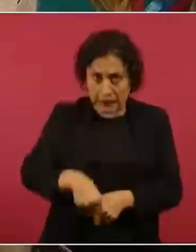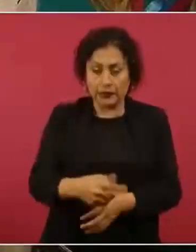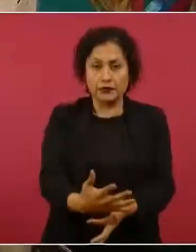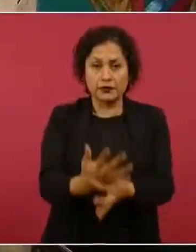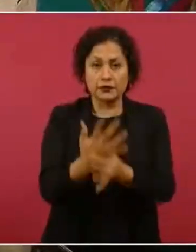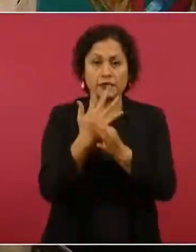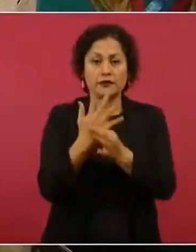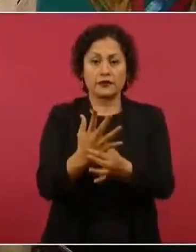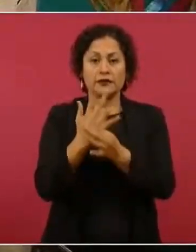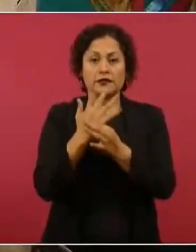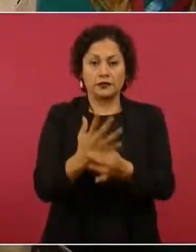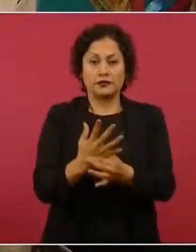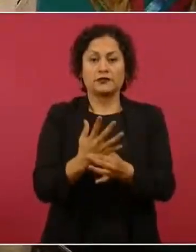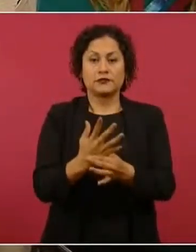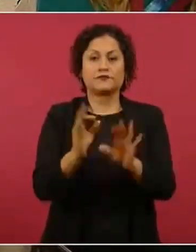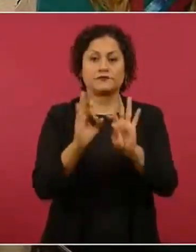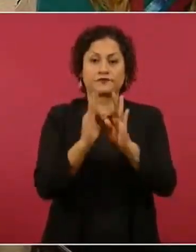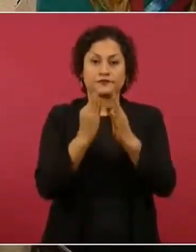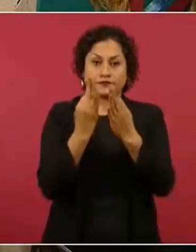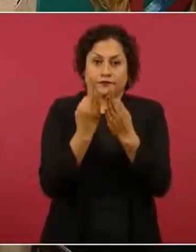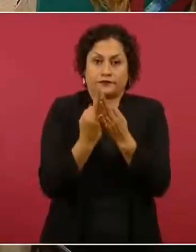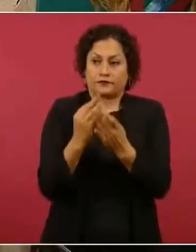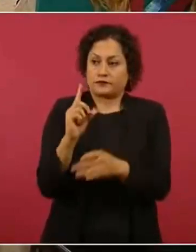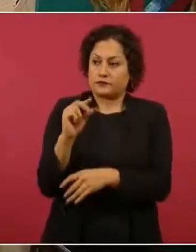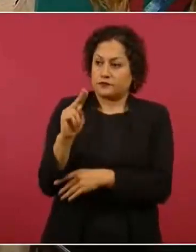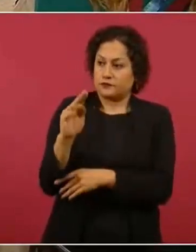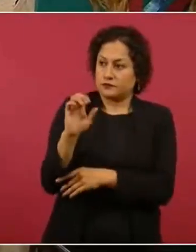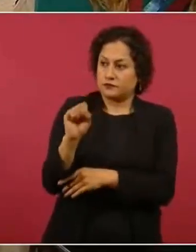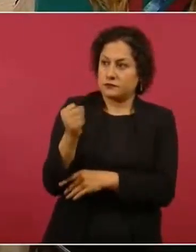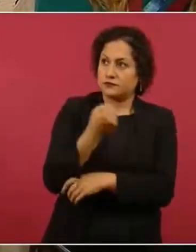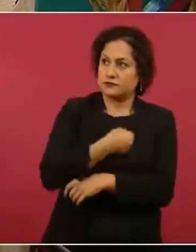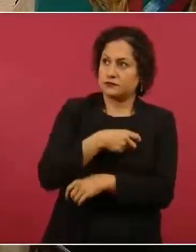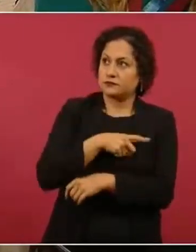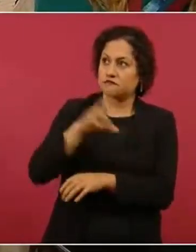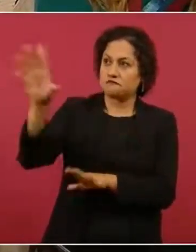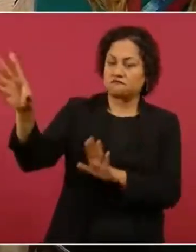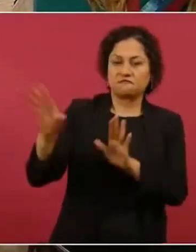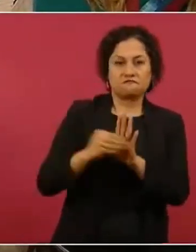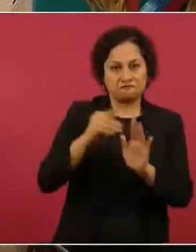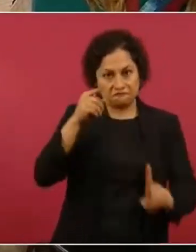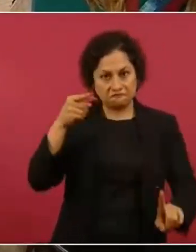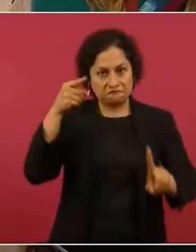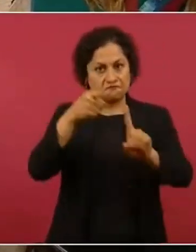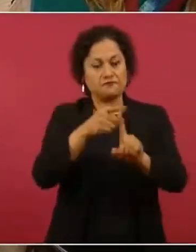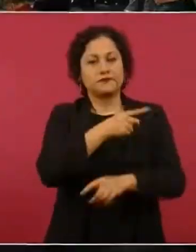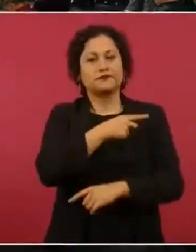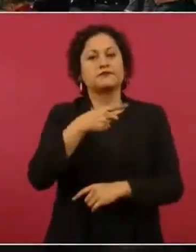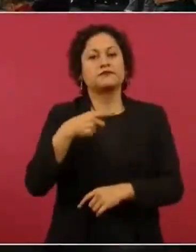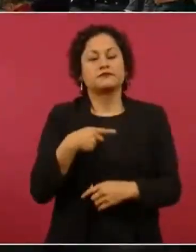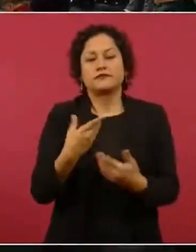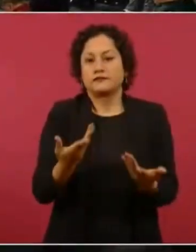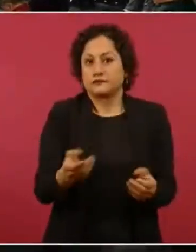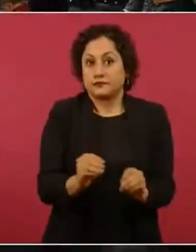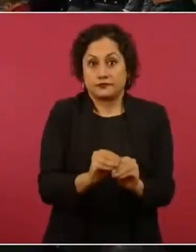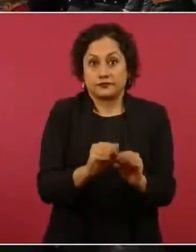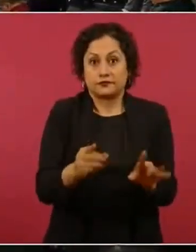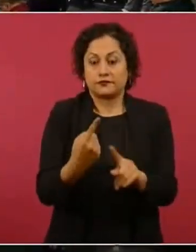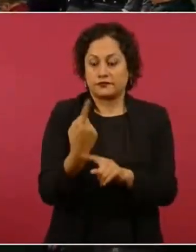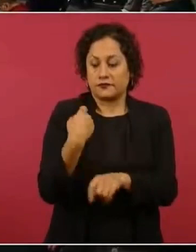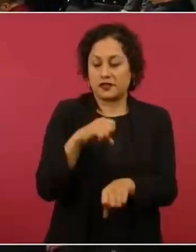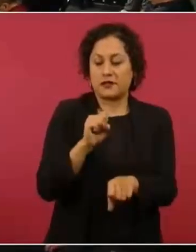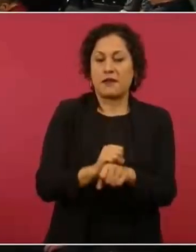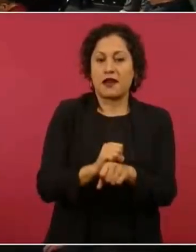al modelo de salud danés como un ejemplo a seguir. Es más, la semana pasada usted se ha